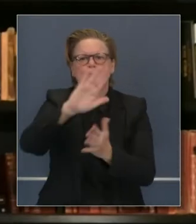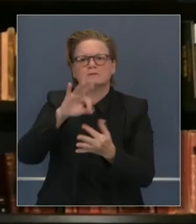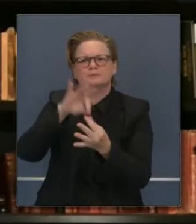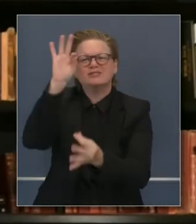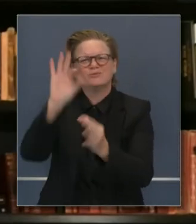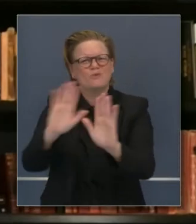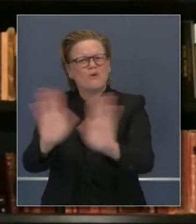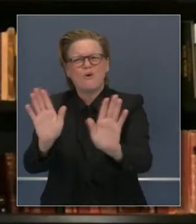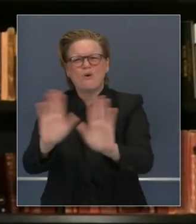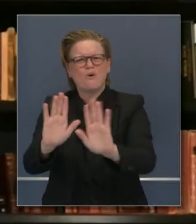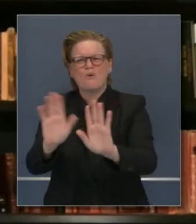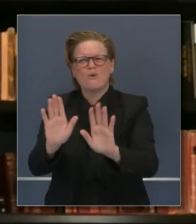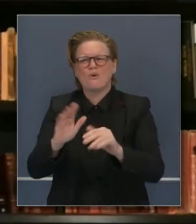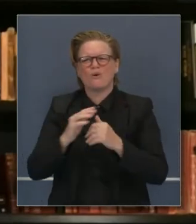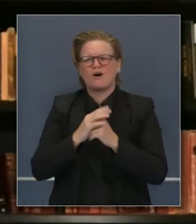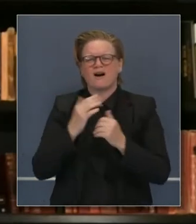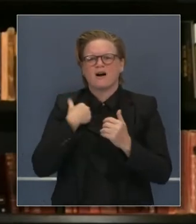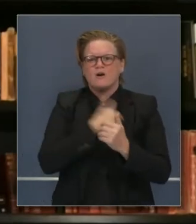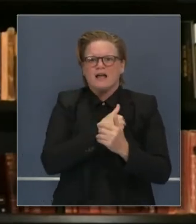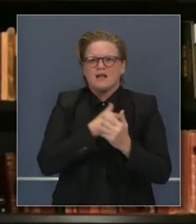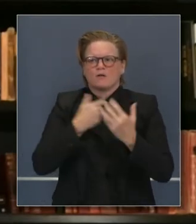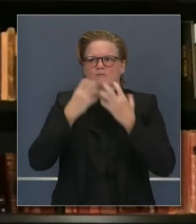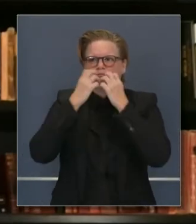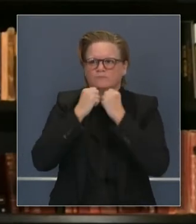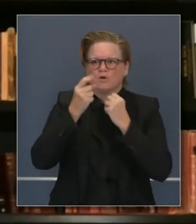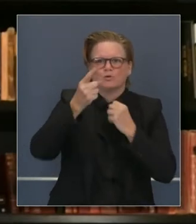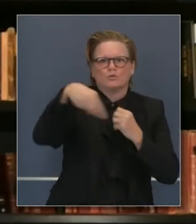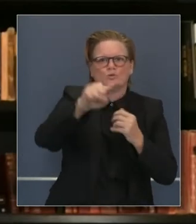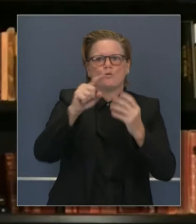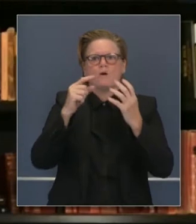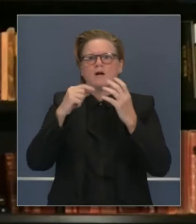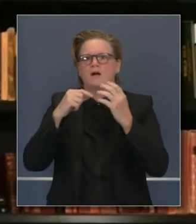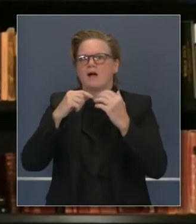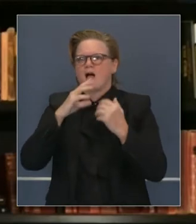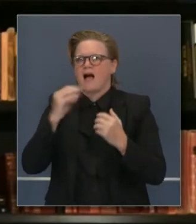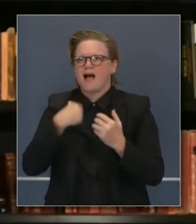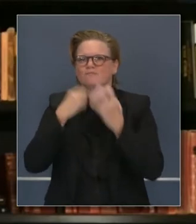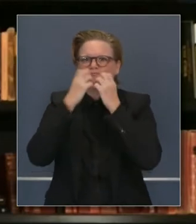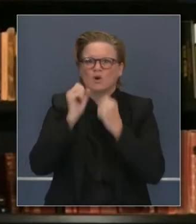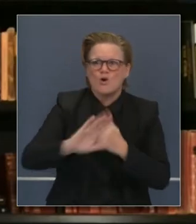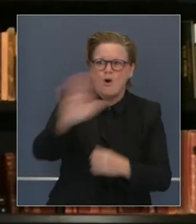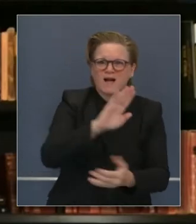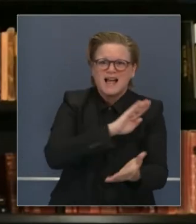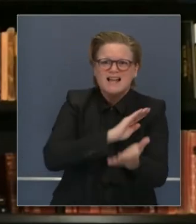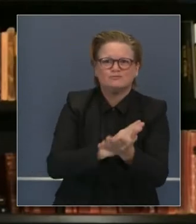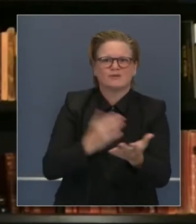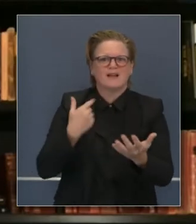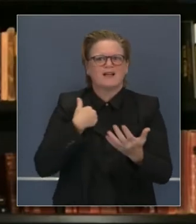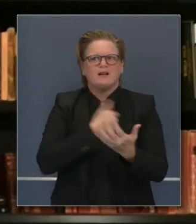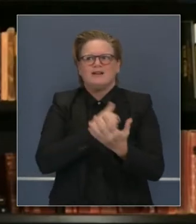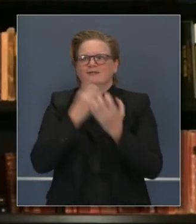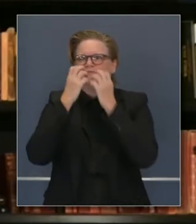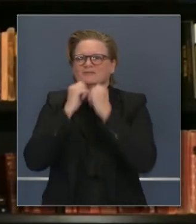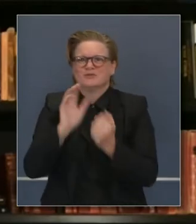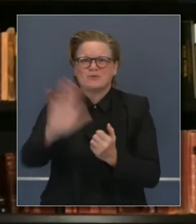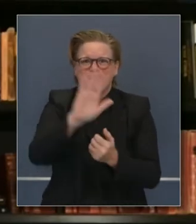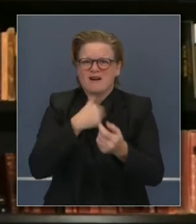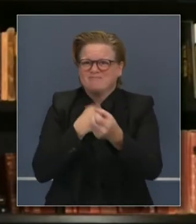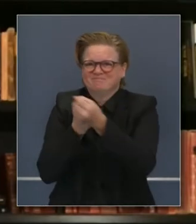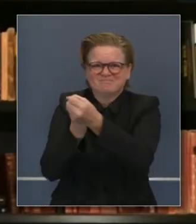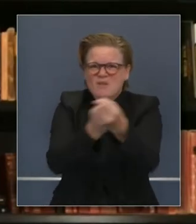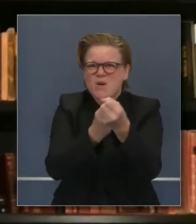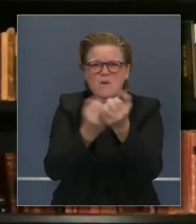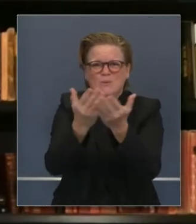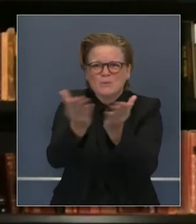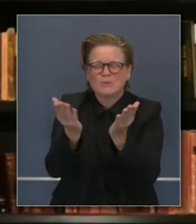apreciación y admiración por todos ustedes y quiero hacer todo lo que tengo en mi poder para apoyarlos durante estos tiempos